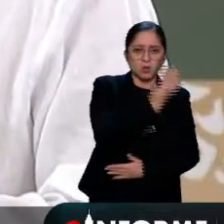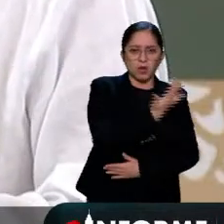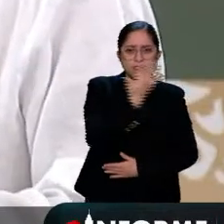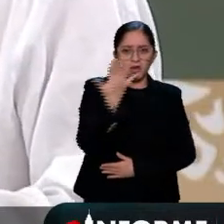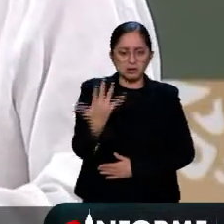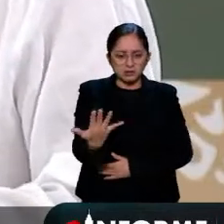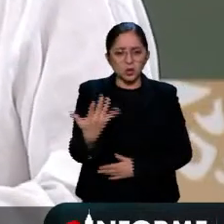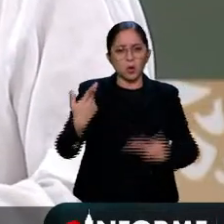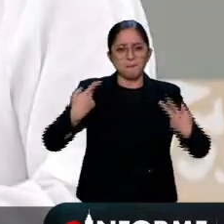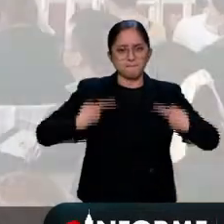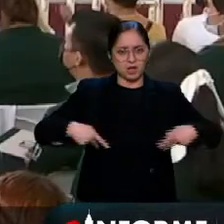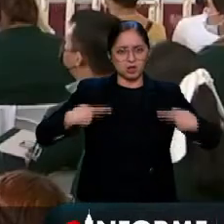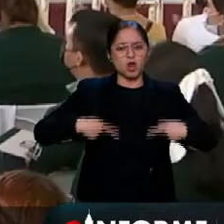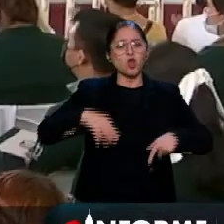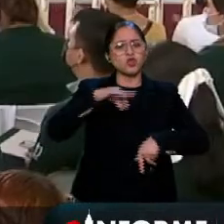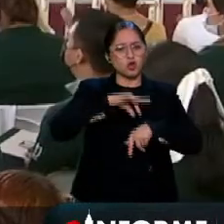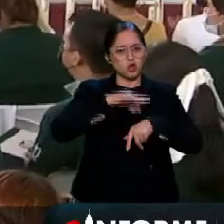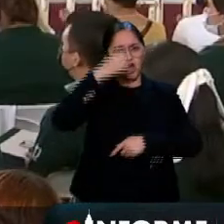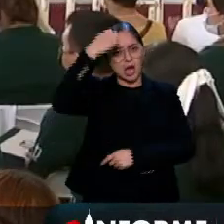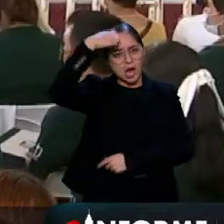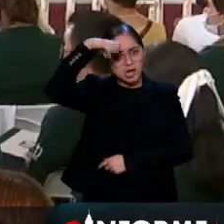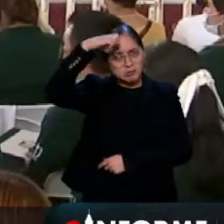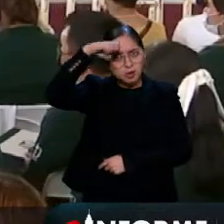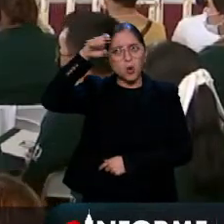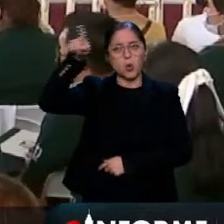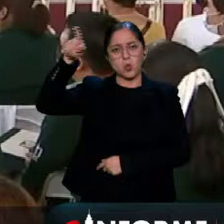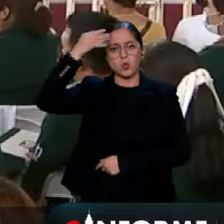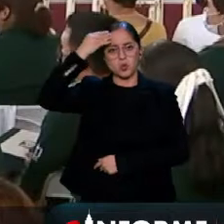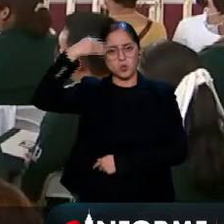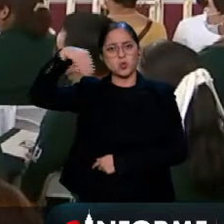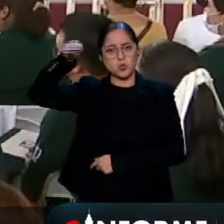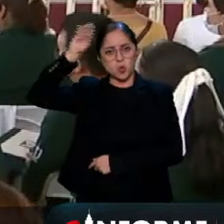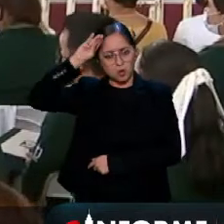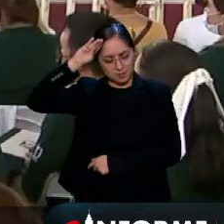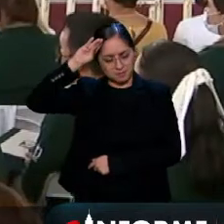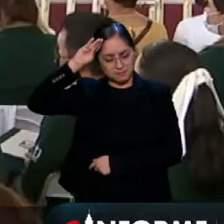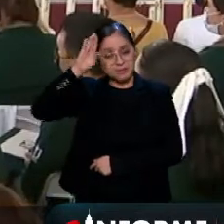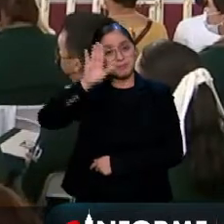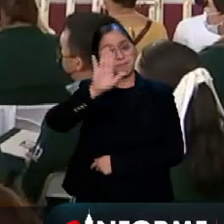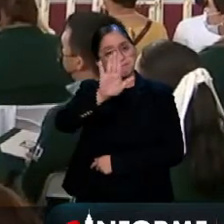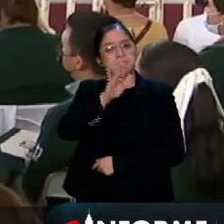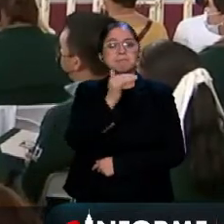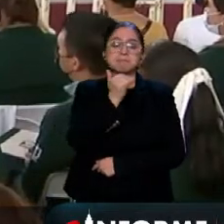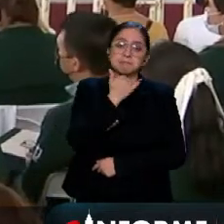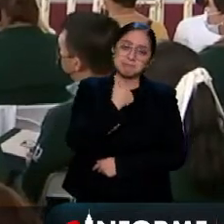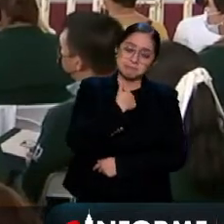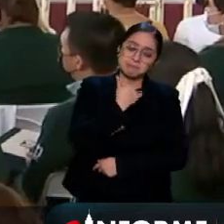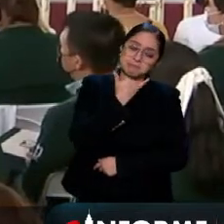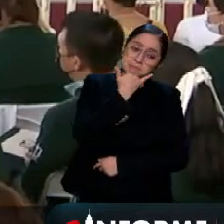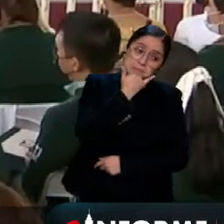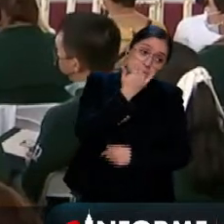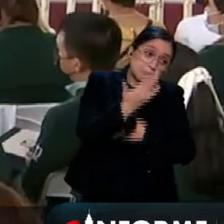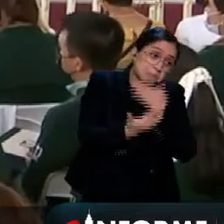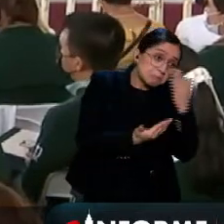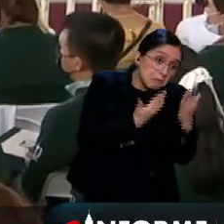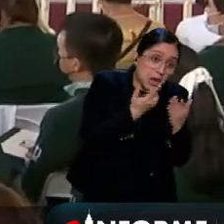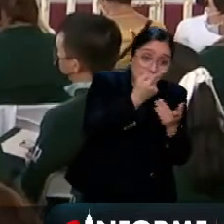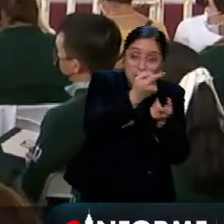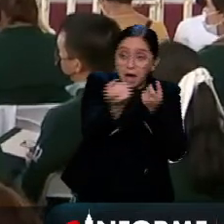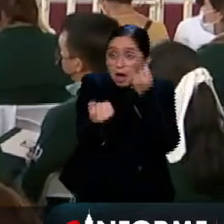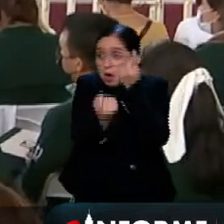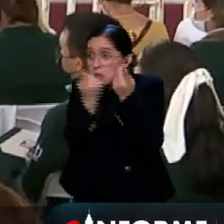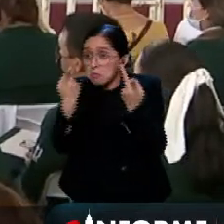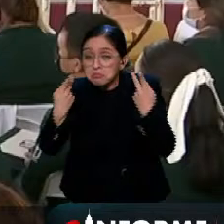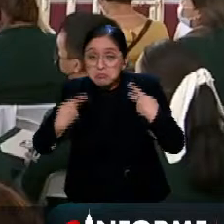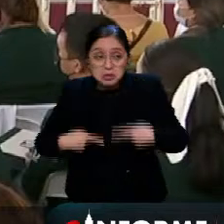hermano de Cuba. Y ofrezco disculpas, si no les gusta a algunos conservadores,